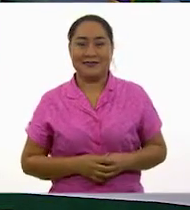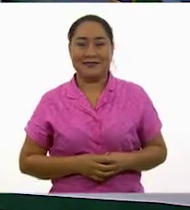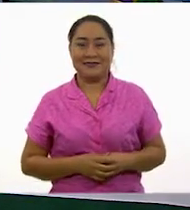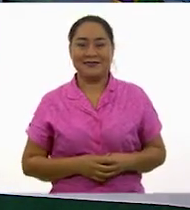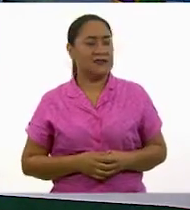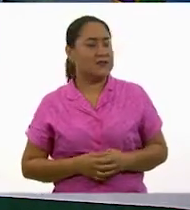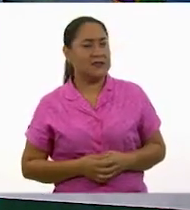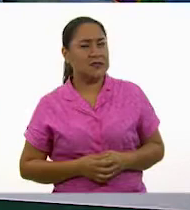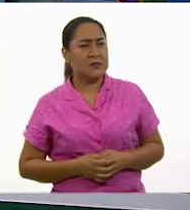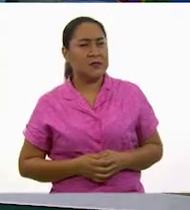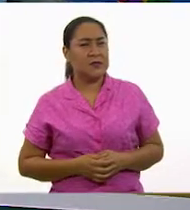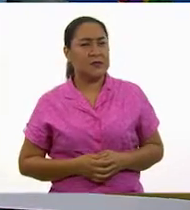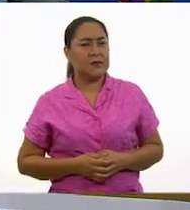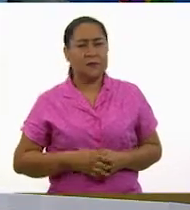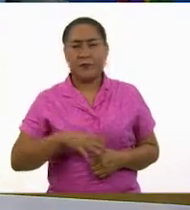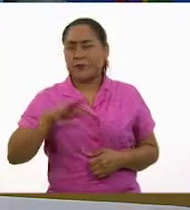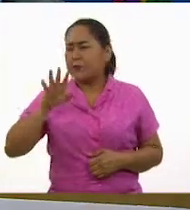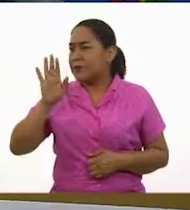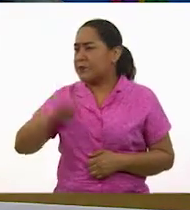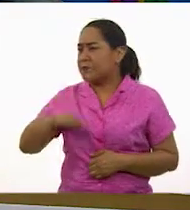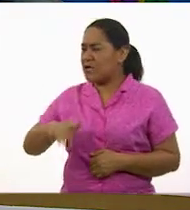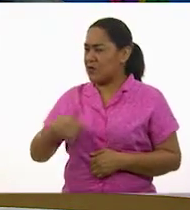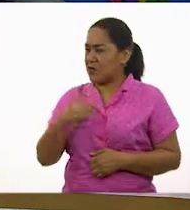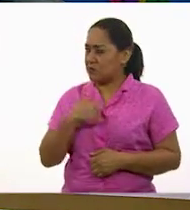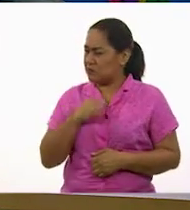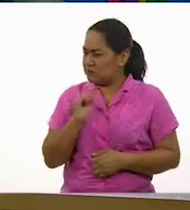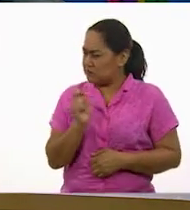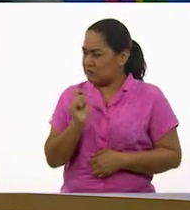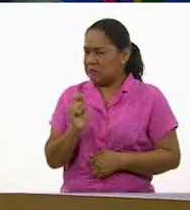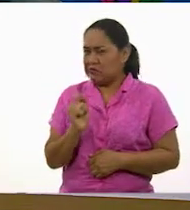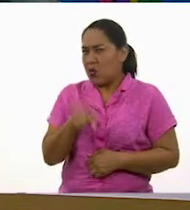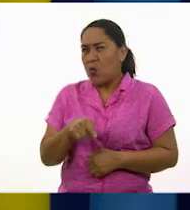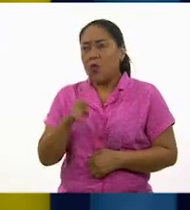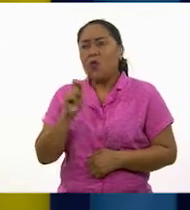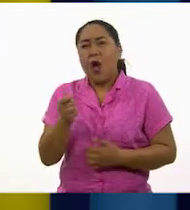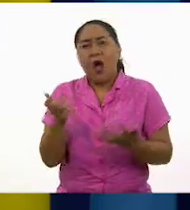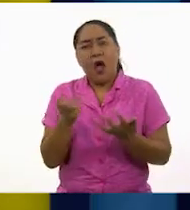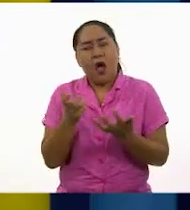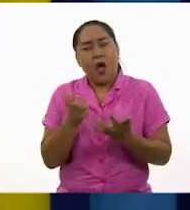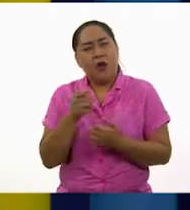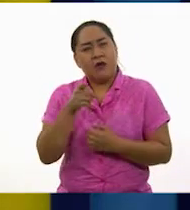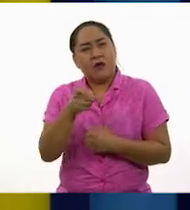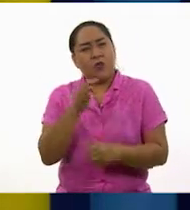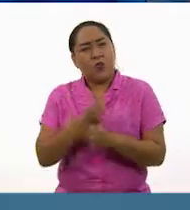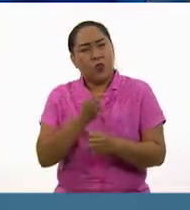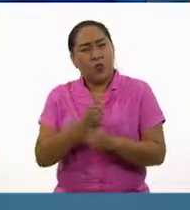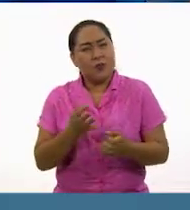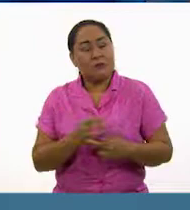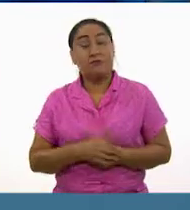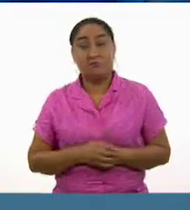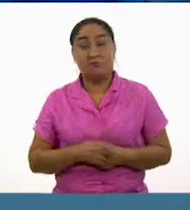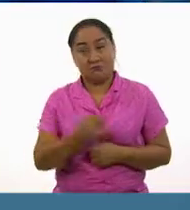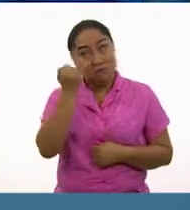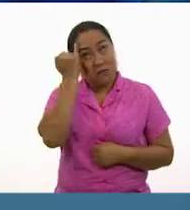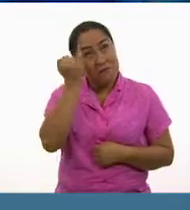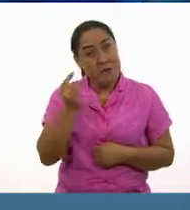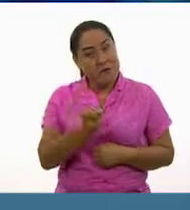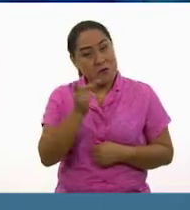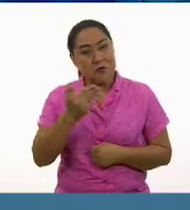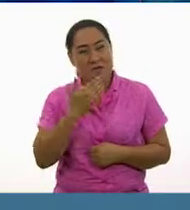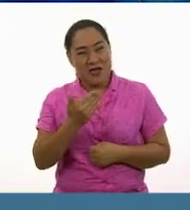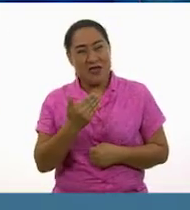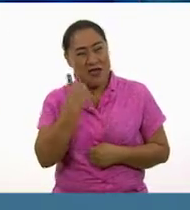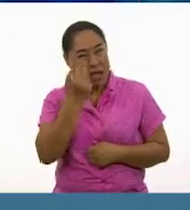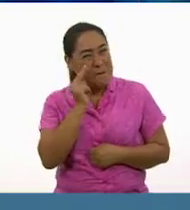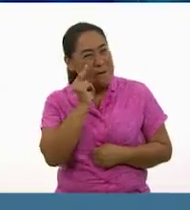Oiga, maestra. Yo estoy muy intrigada de qué estará haciendo la pirata en estos momentos. Es una muy buena pregunta. ¿Te parece si vamos a ver